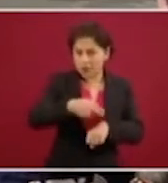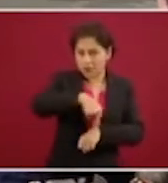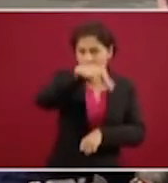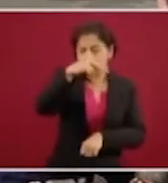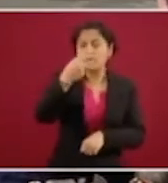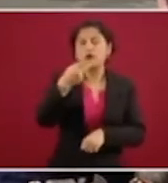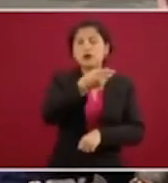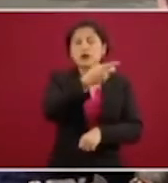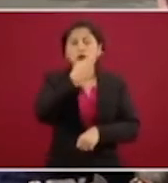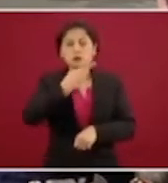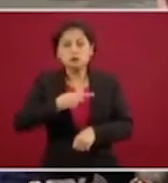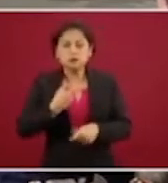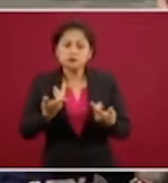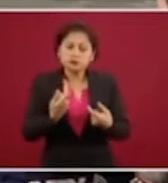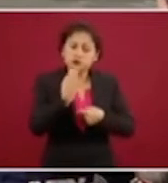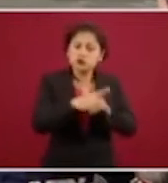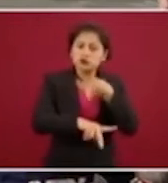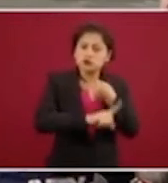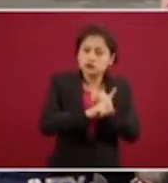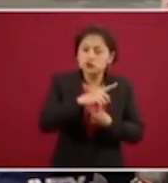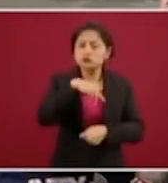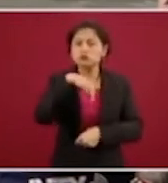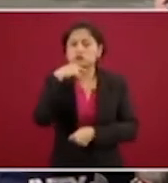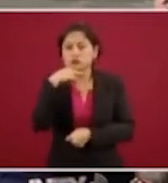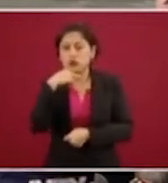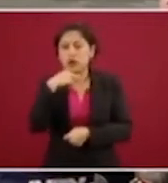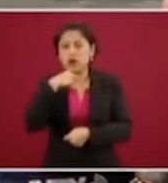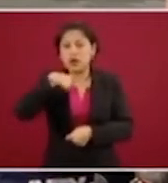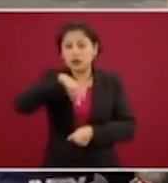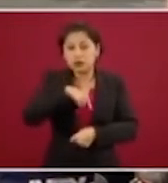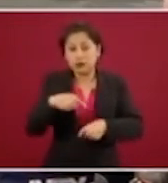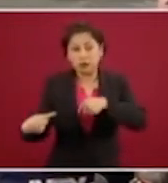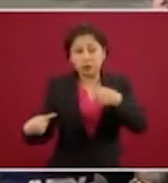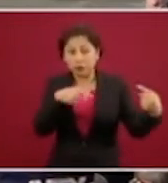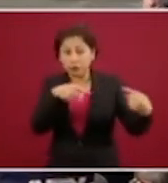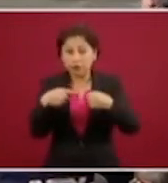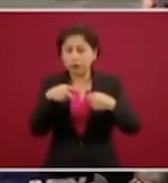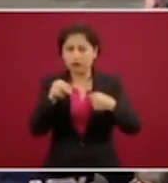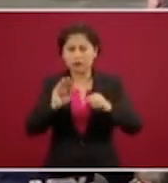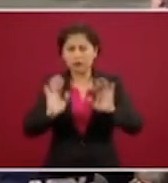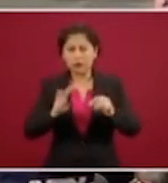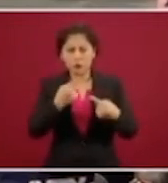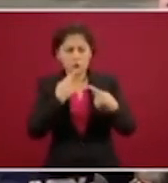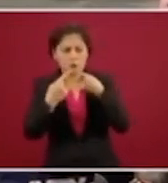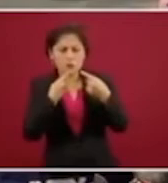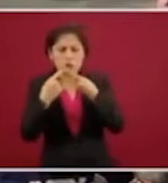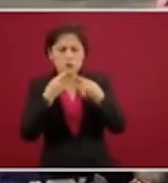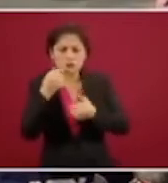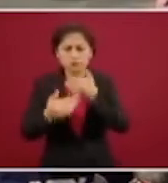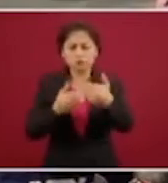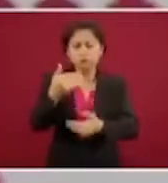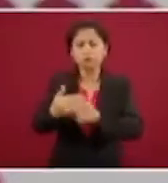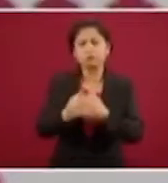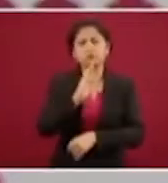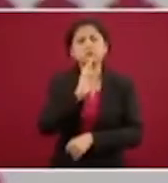No lo vemos como una contienda política, sino como un diálogo indispensable para ser más eficaces. Y por supuesto que tenemos